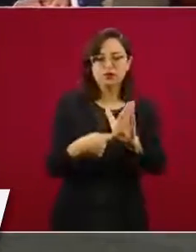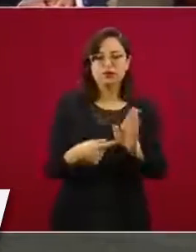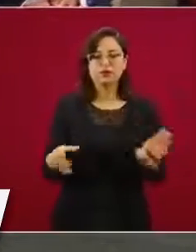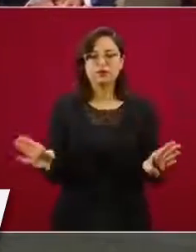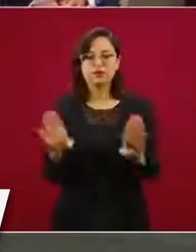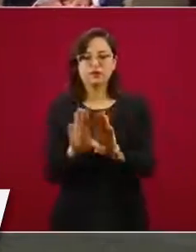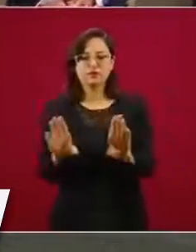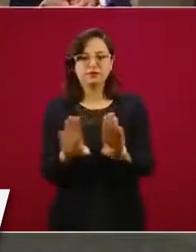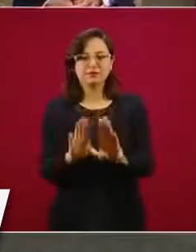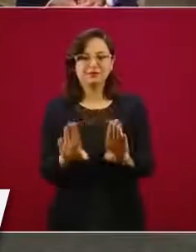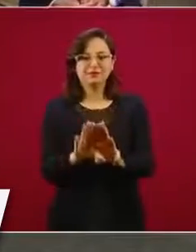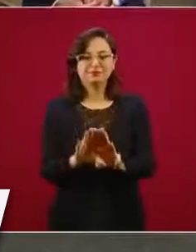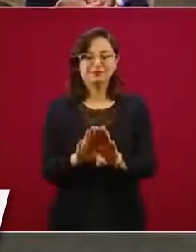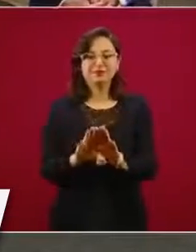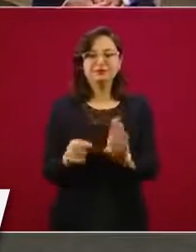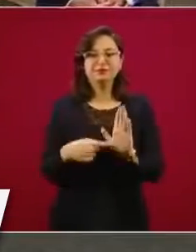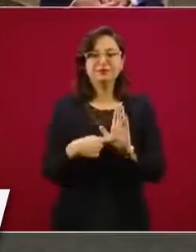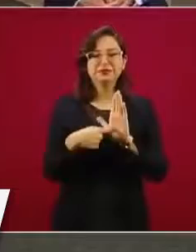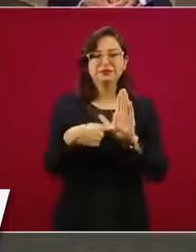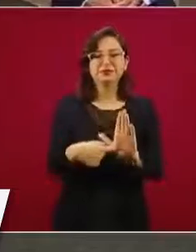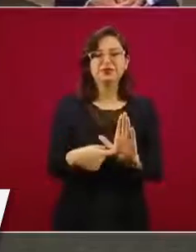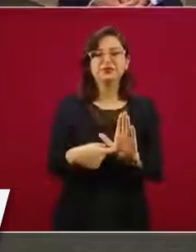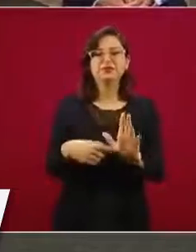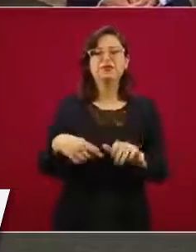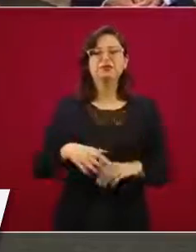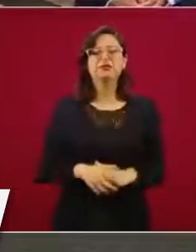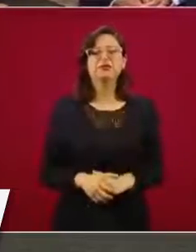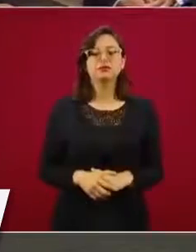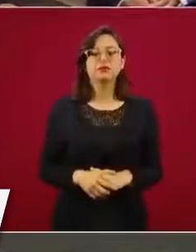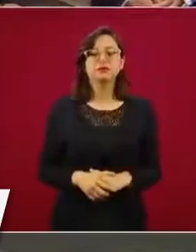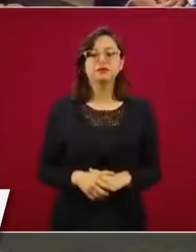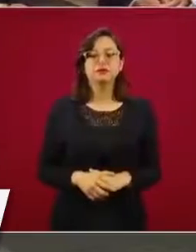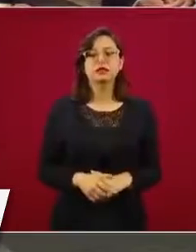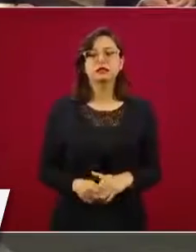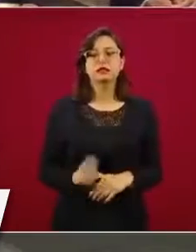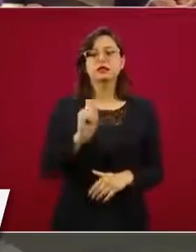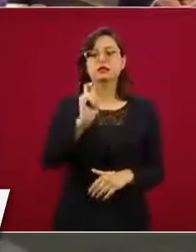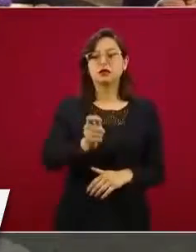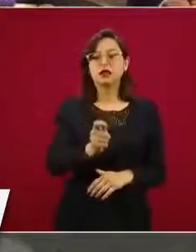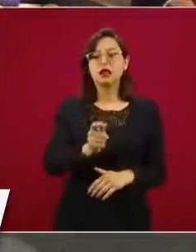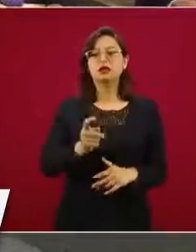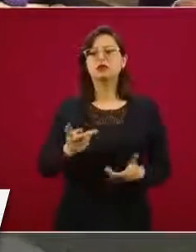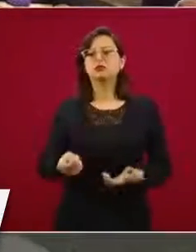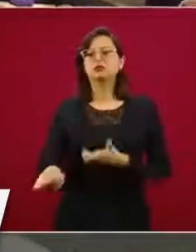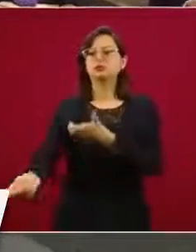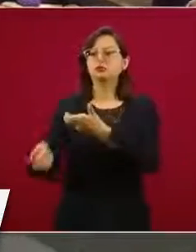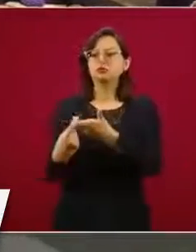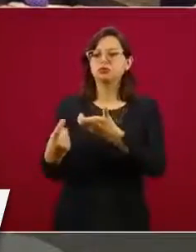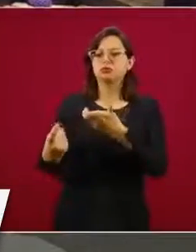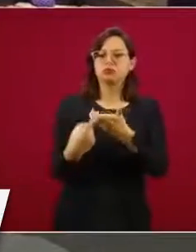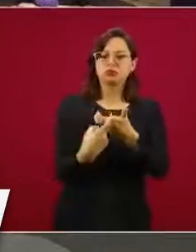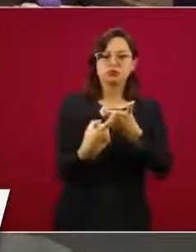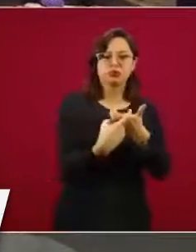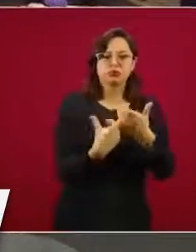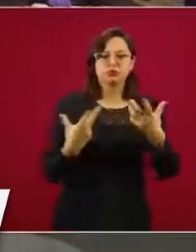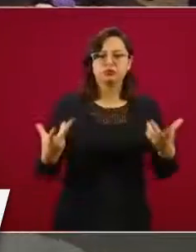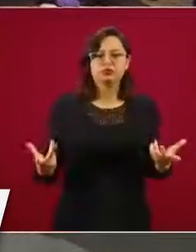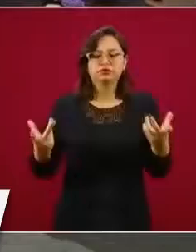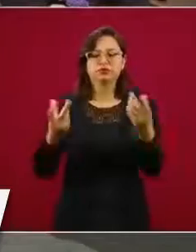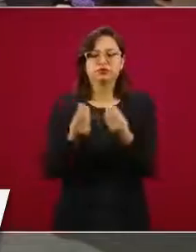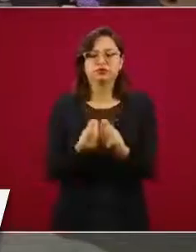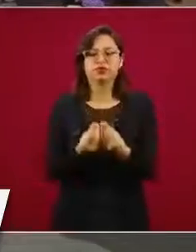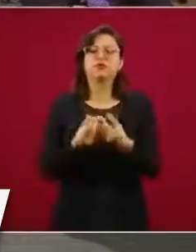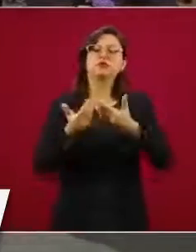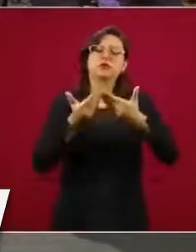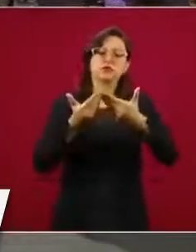Es parte de la suma de voluntades de cómo el sector